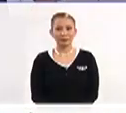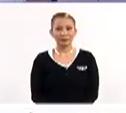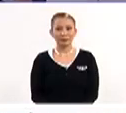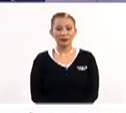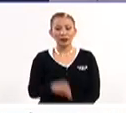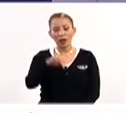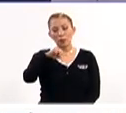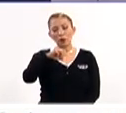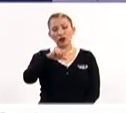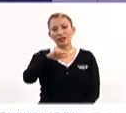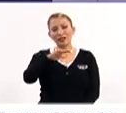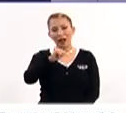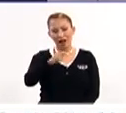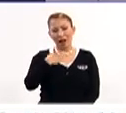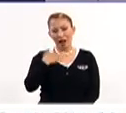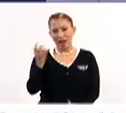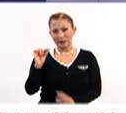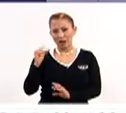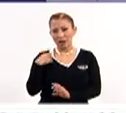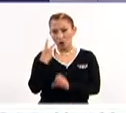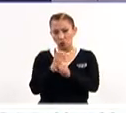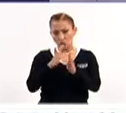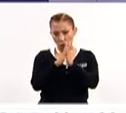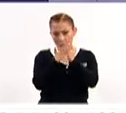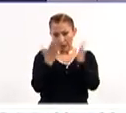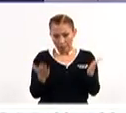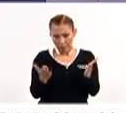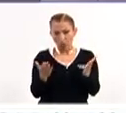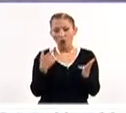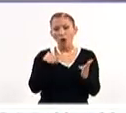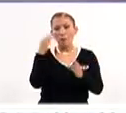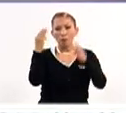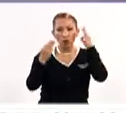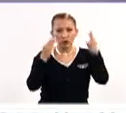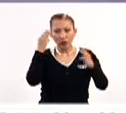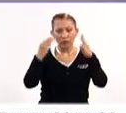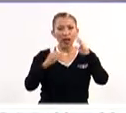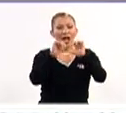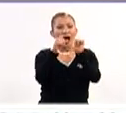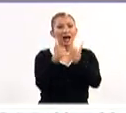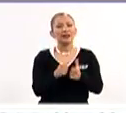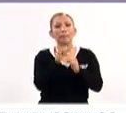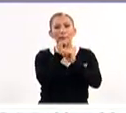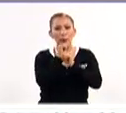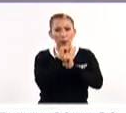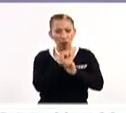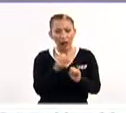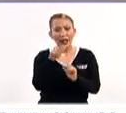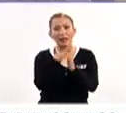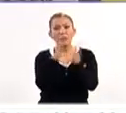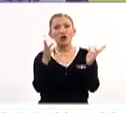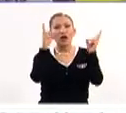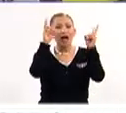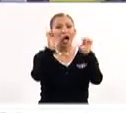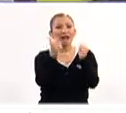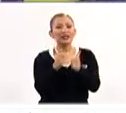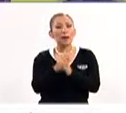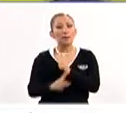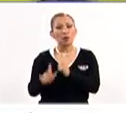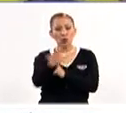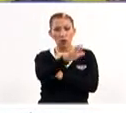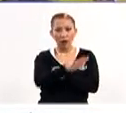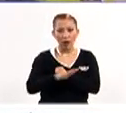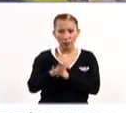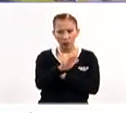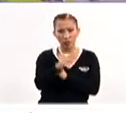Mónica Bedróp, acaban de publicar el segundo tomo, el Museo de Arte Popular, de este libro que se llama Arte del Pueblo.